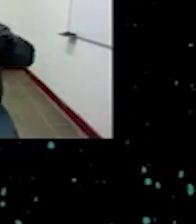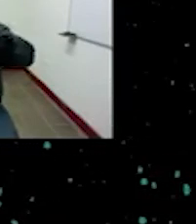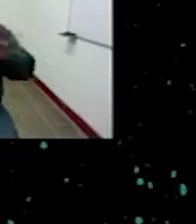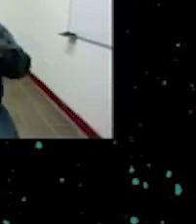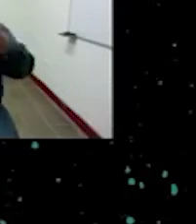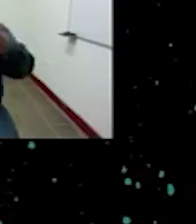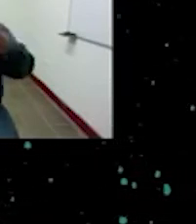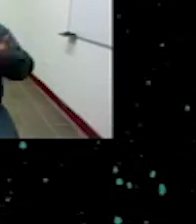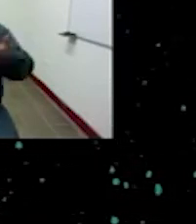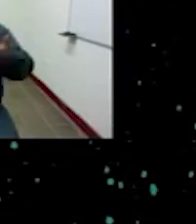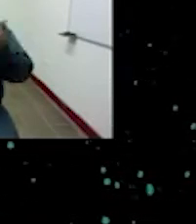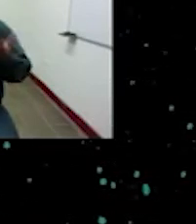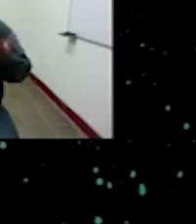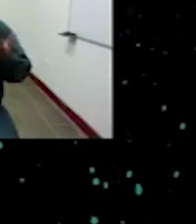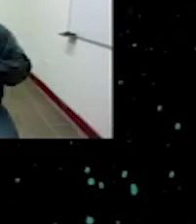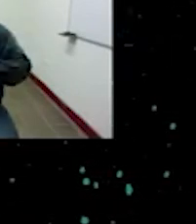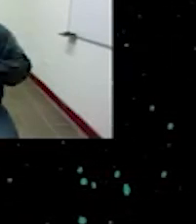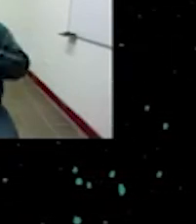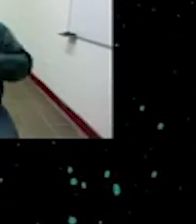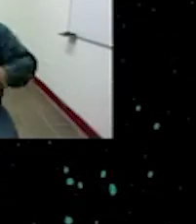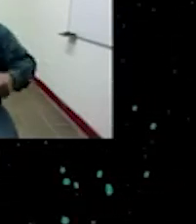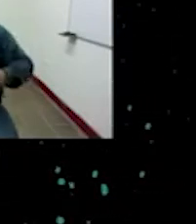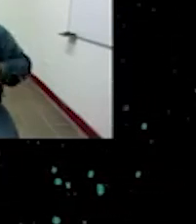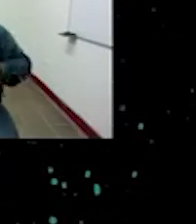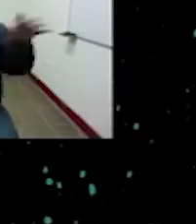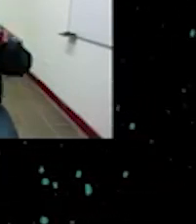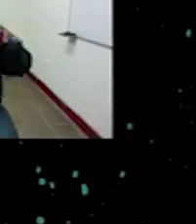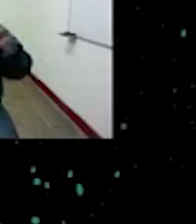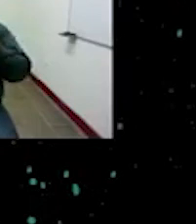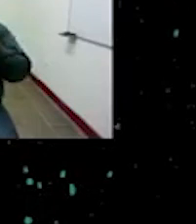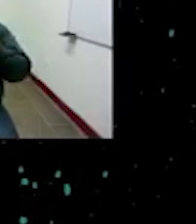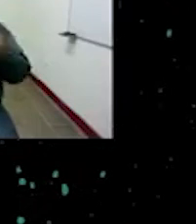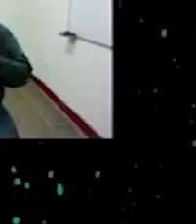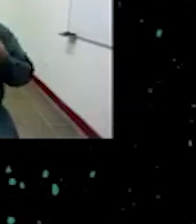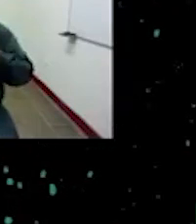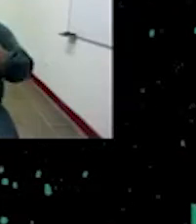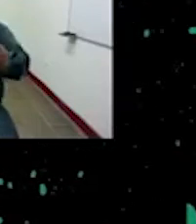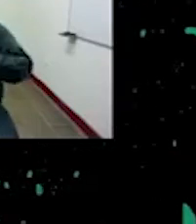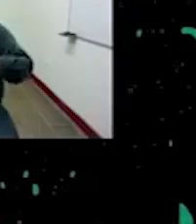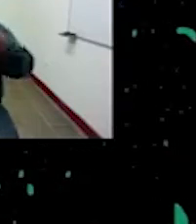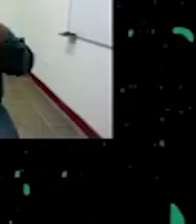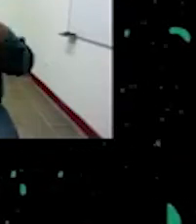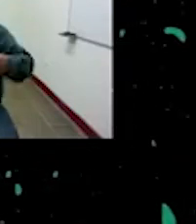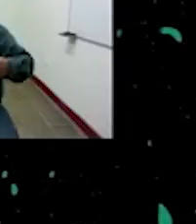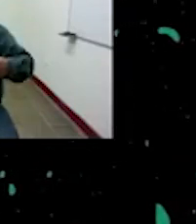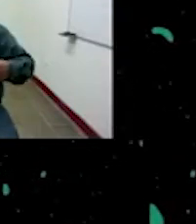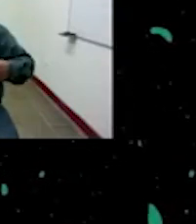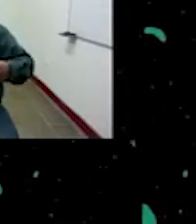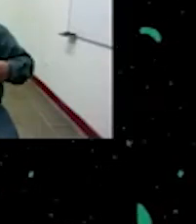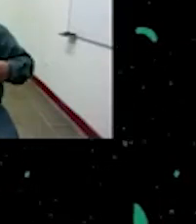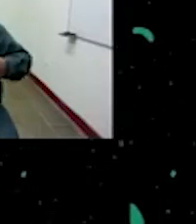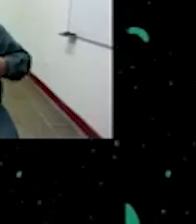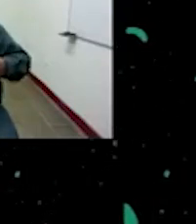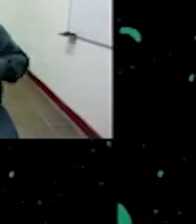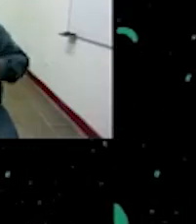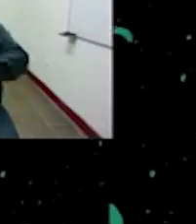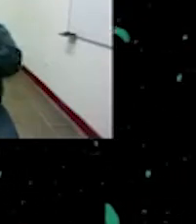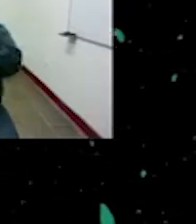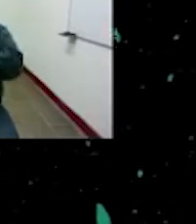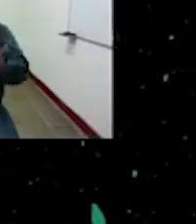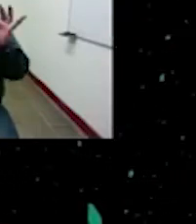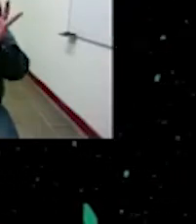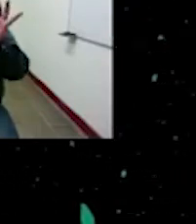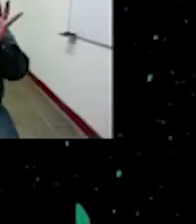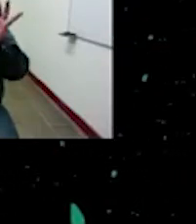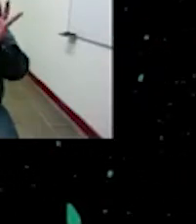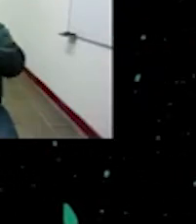como se ha estado dando en el marco de la modernidad eh Germán Tejeda dice es una excelente ponencia rescata los valores de